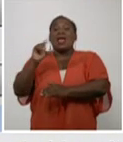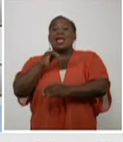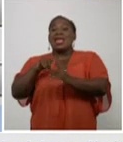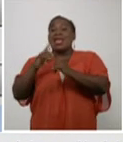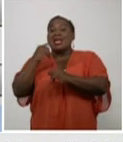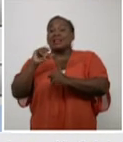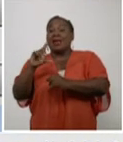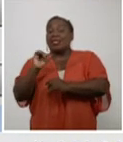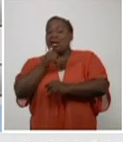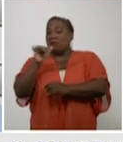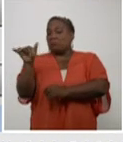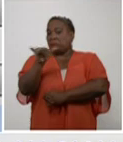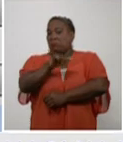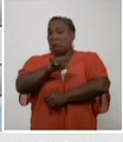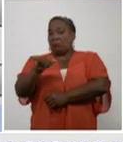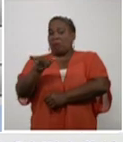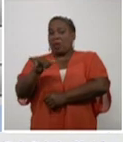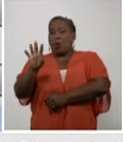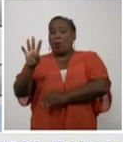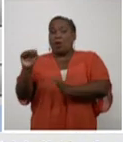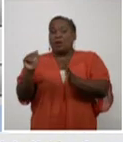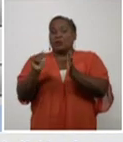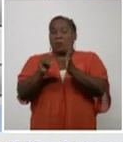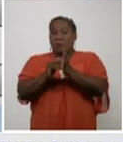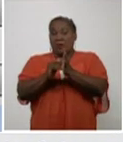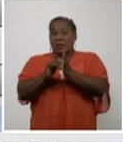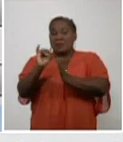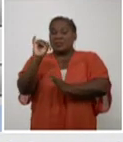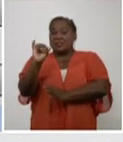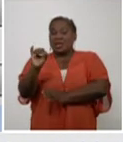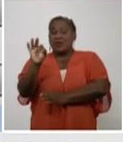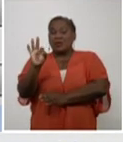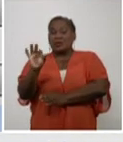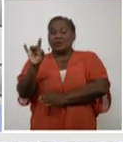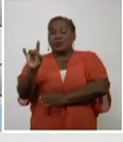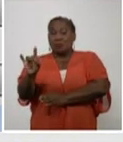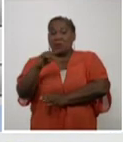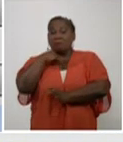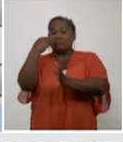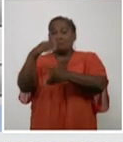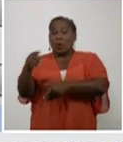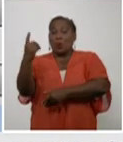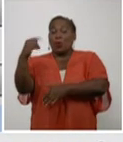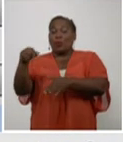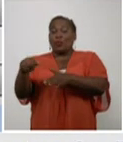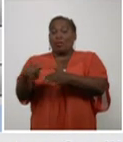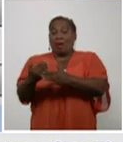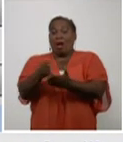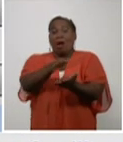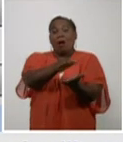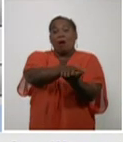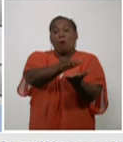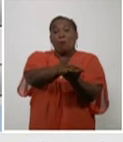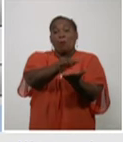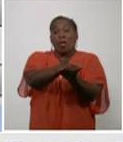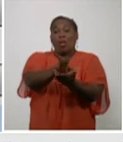de 4.689 fallecidos en el día y en el acumulado 2